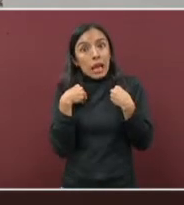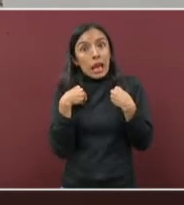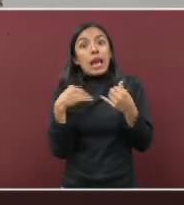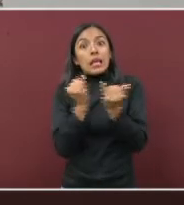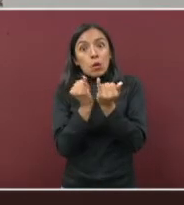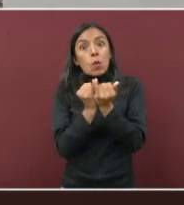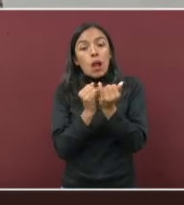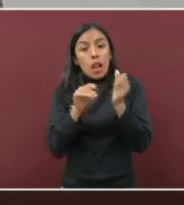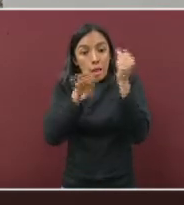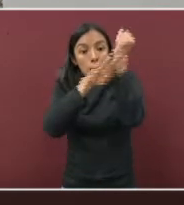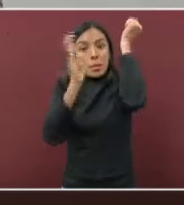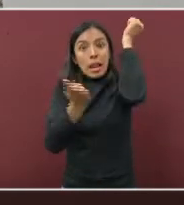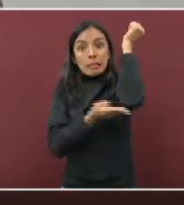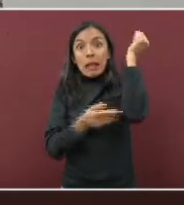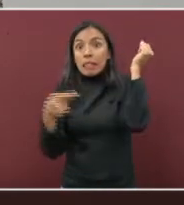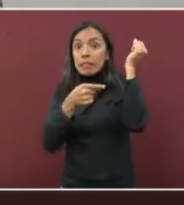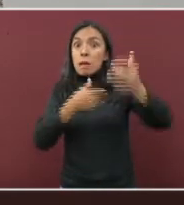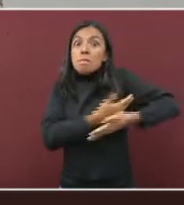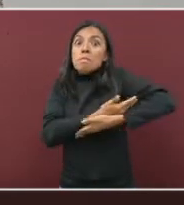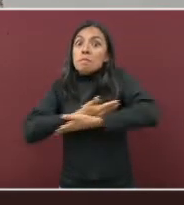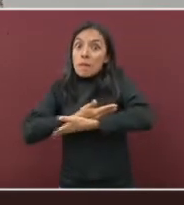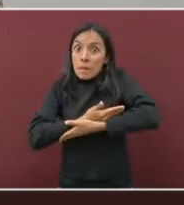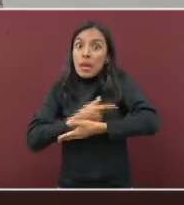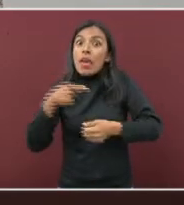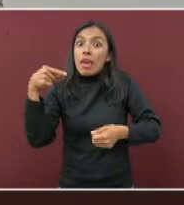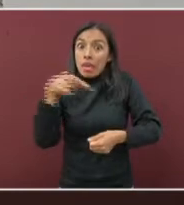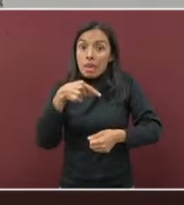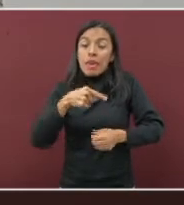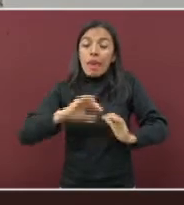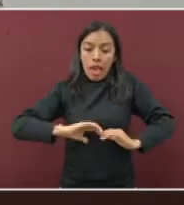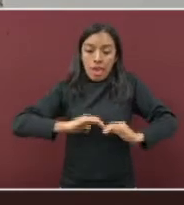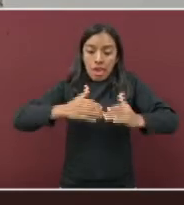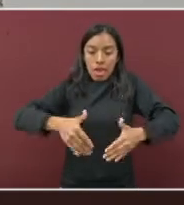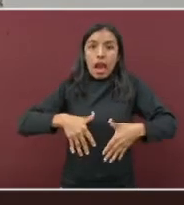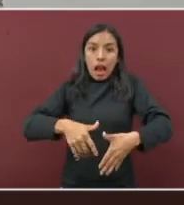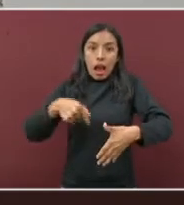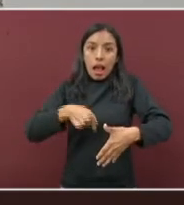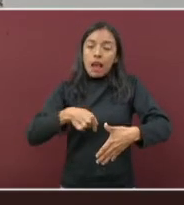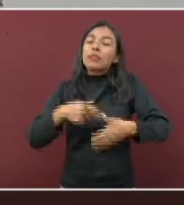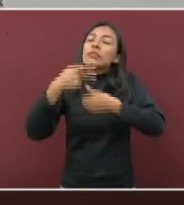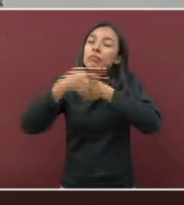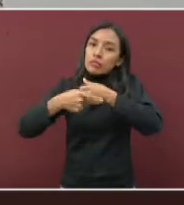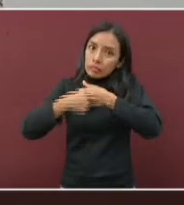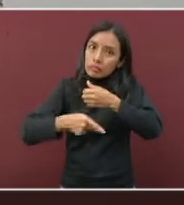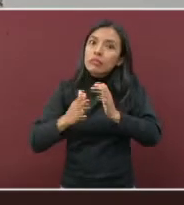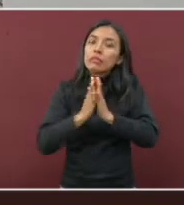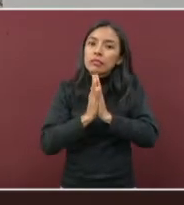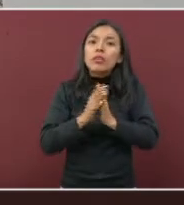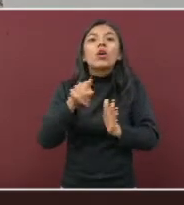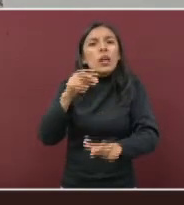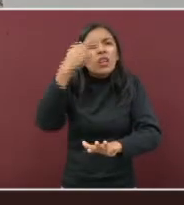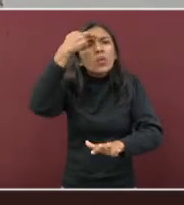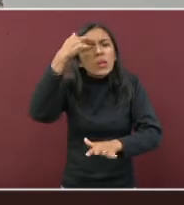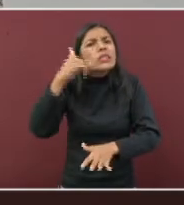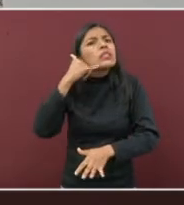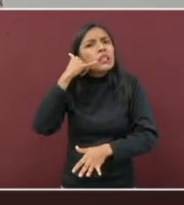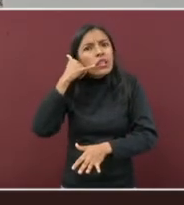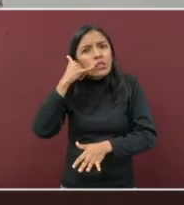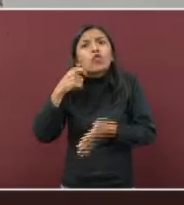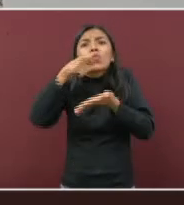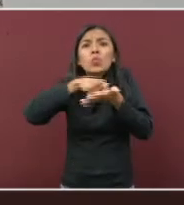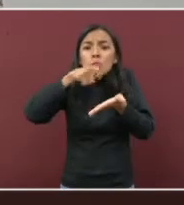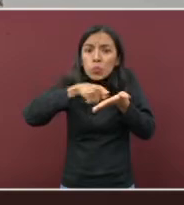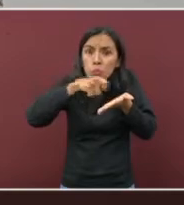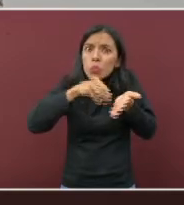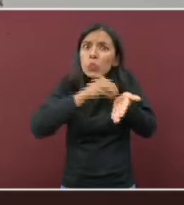vida de su bebé, está en riesgo. Quiero recordarles que hay una línea materna. Anoten,